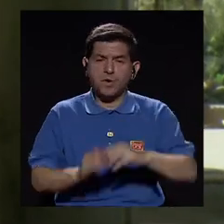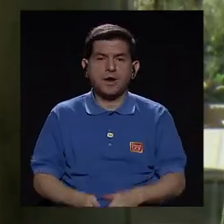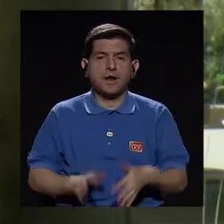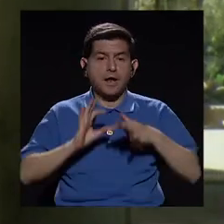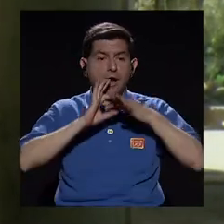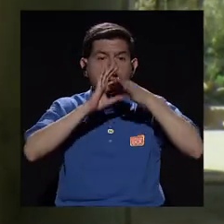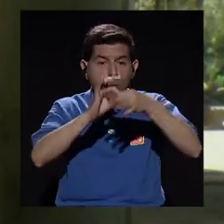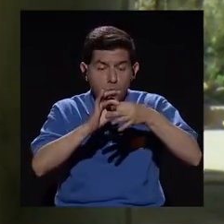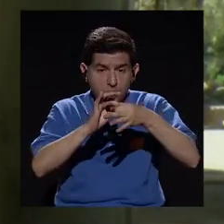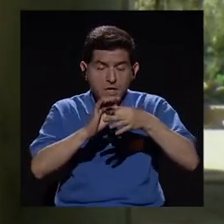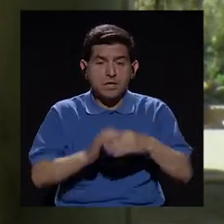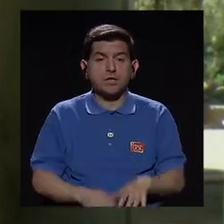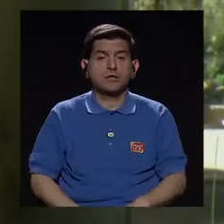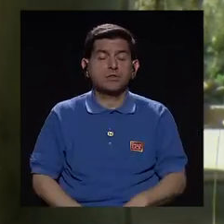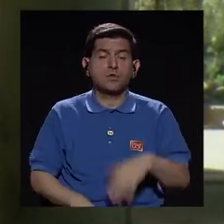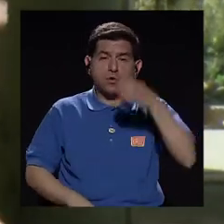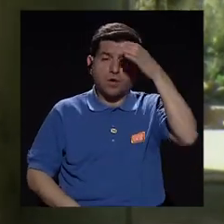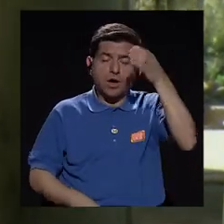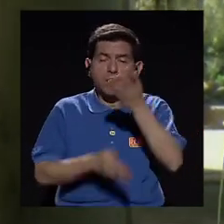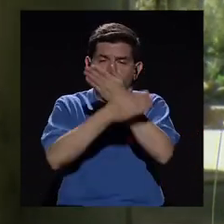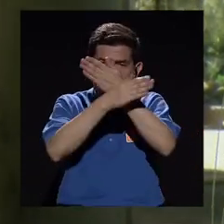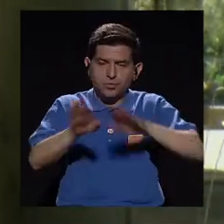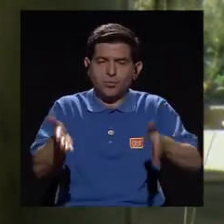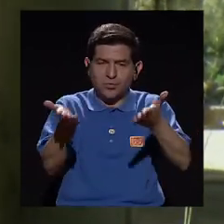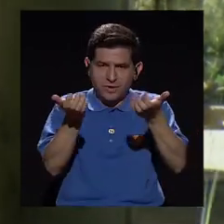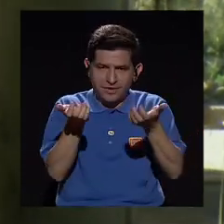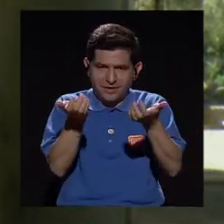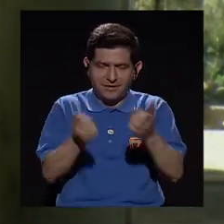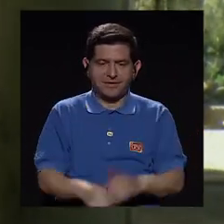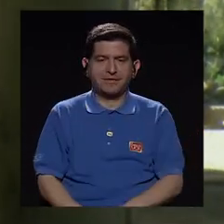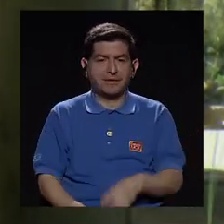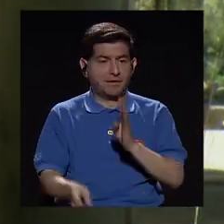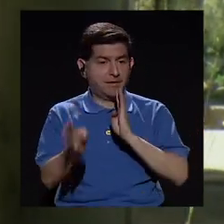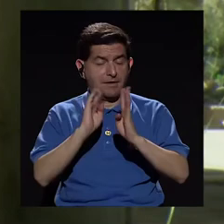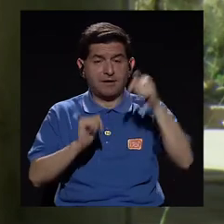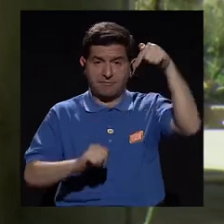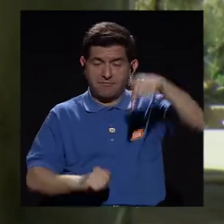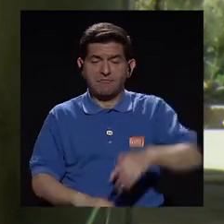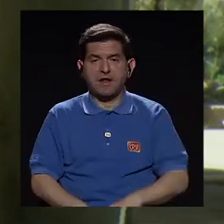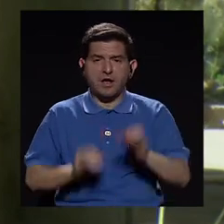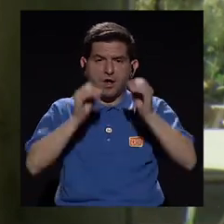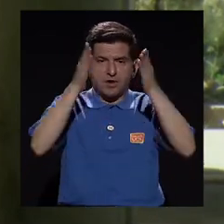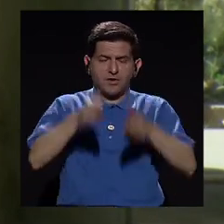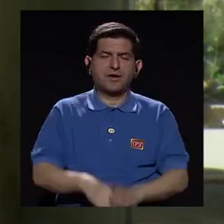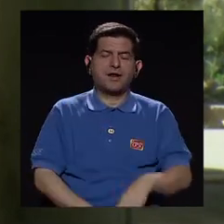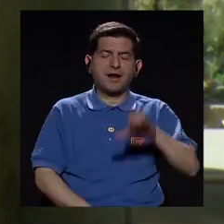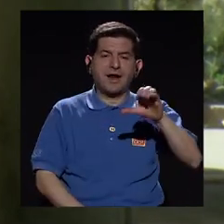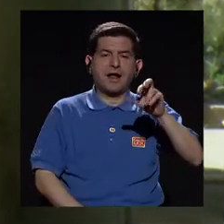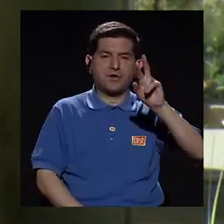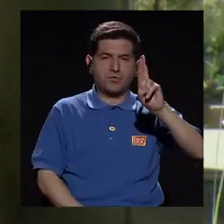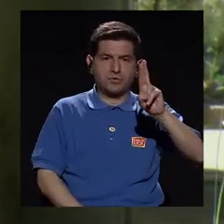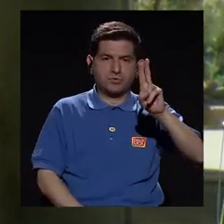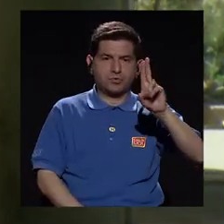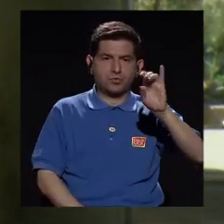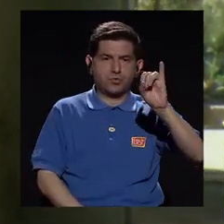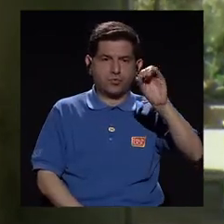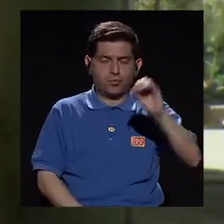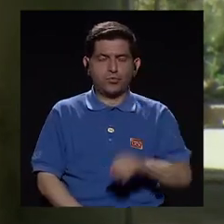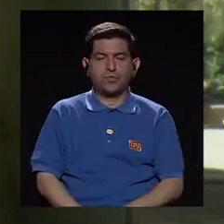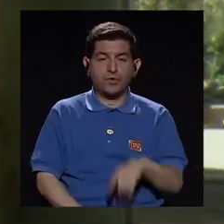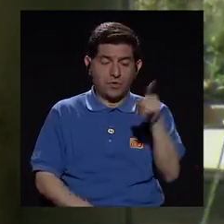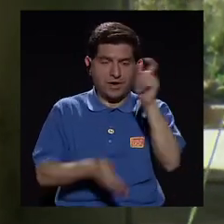cómo puede ir de la mano esos hábitos de lectura con la cultura de paz que queremos. Y para ello estamos conversando con el docente Carlos Rubio Torres,